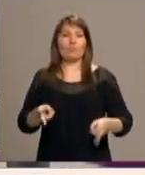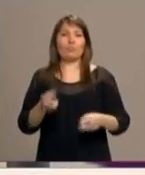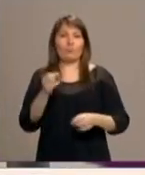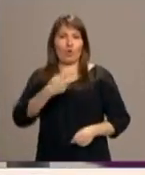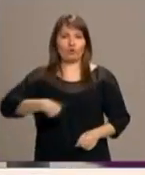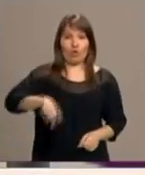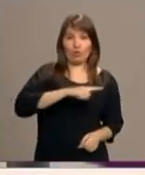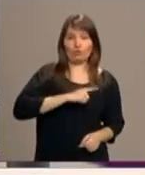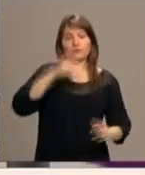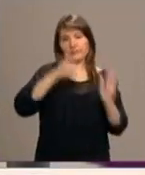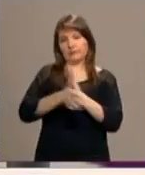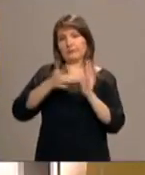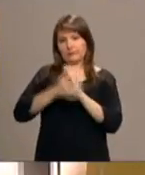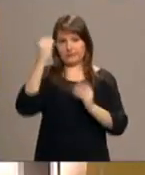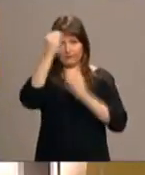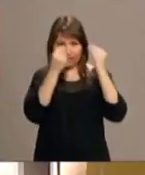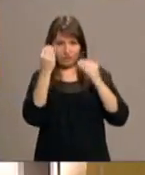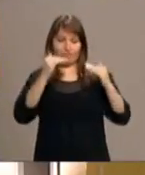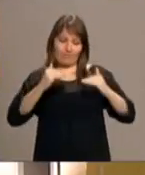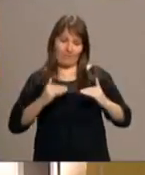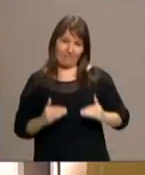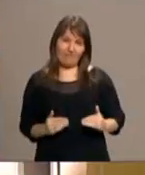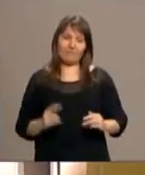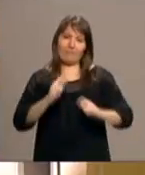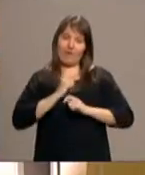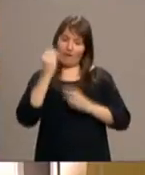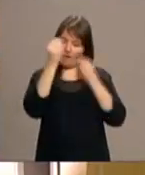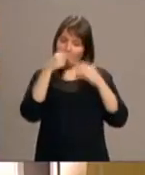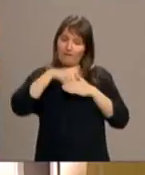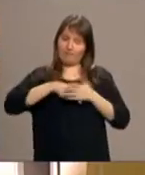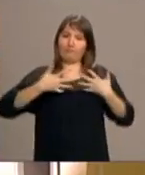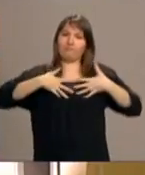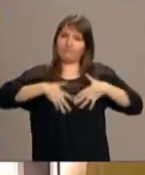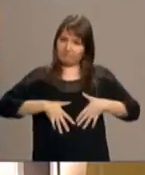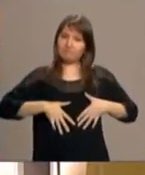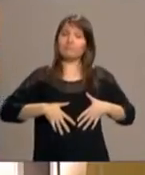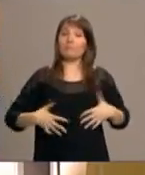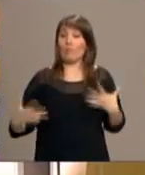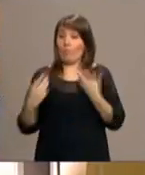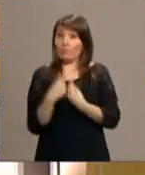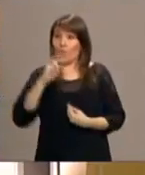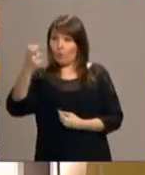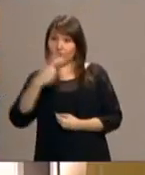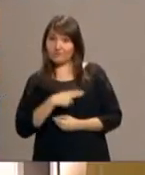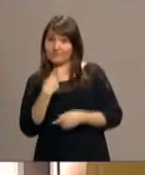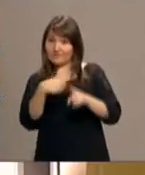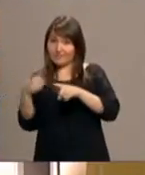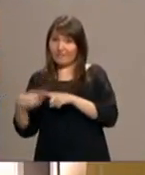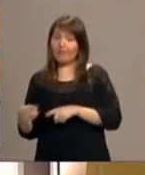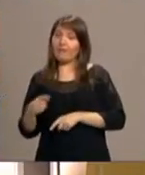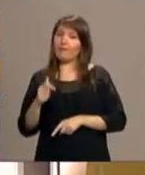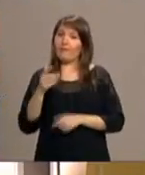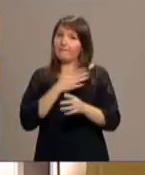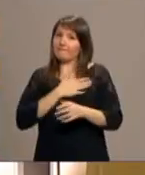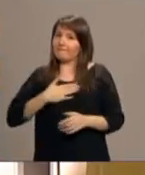demenuzando todo ese texto para que lo podamos vivir y además lo podamos vivir junto con otros cristianos que tienen el mismo